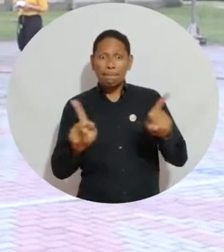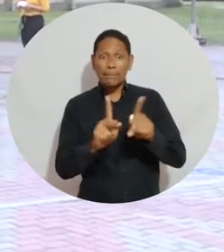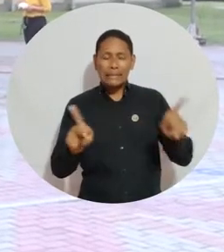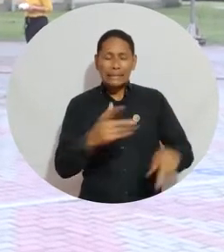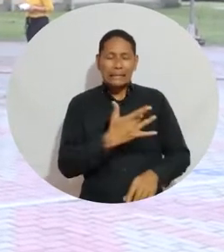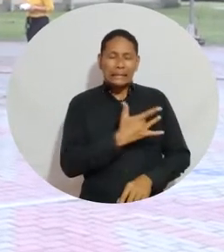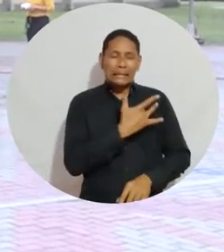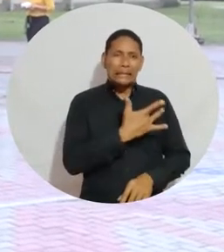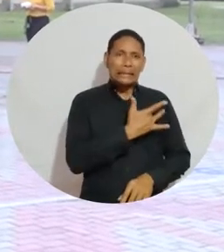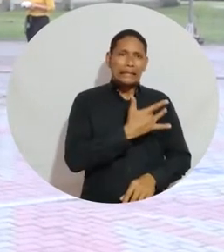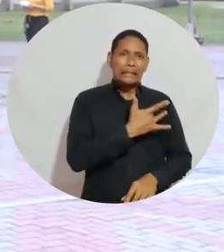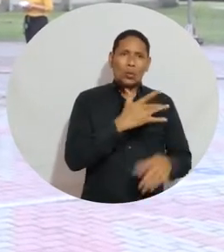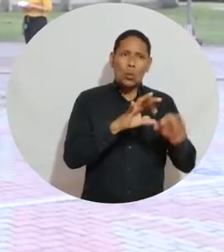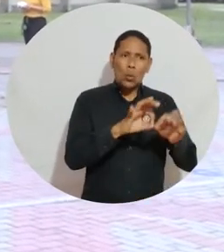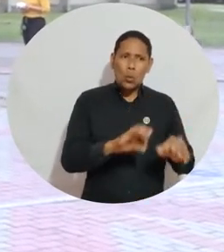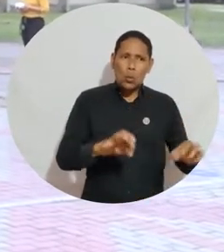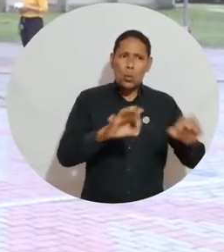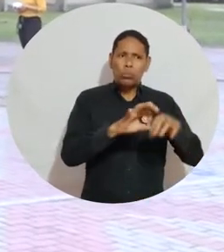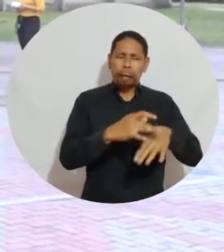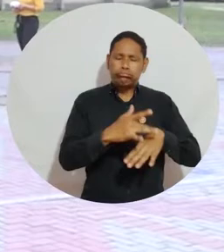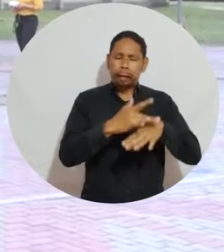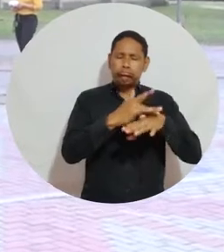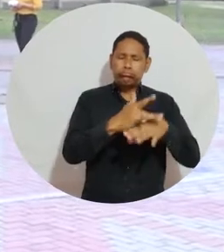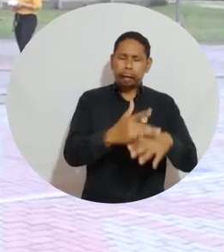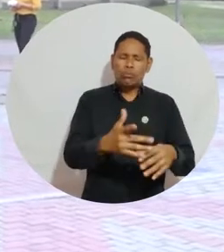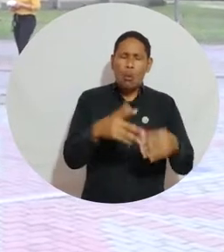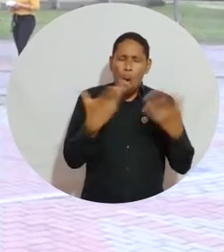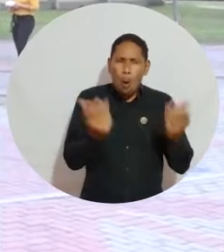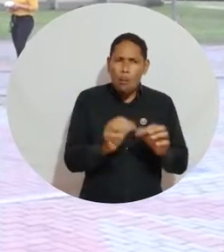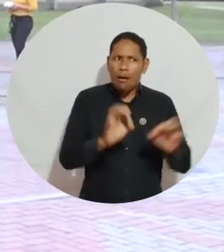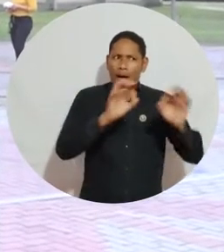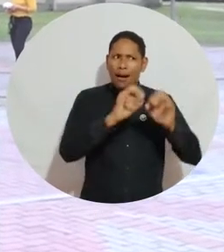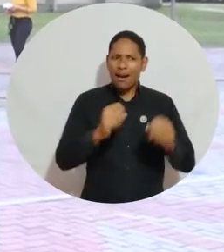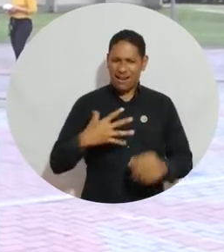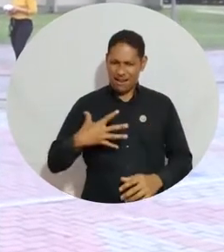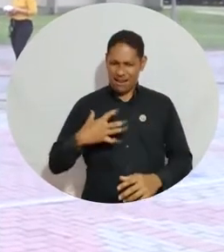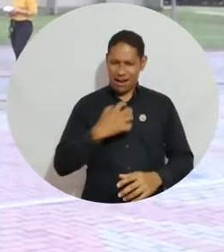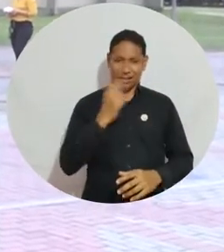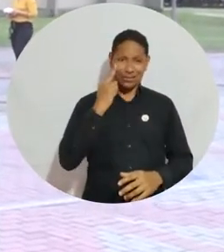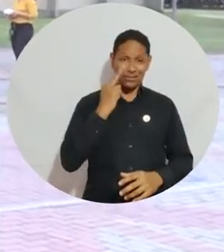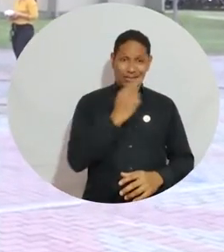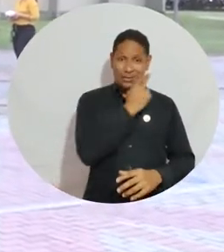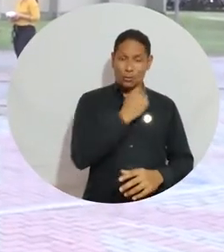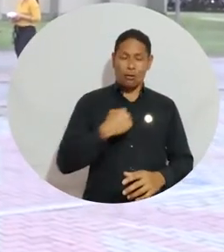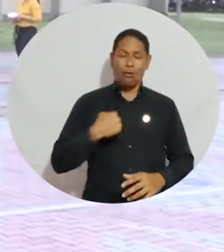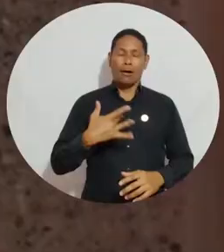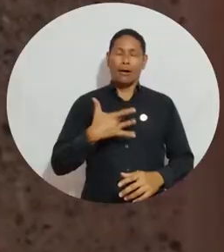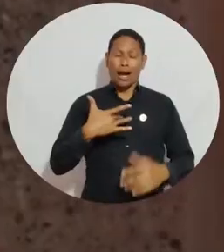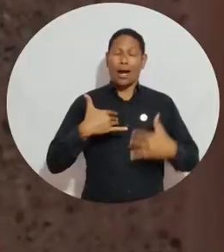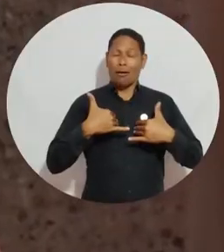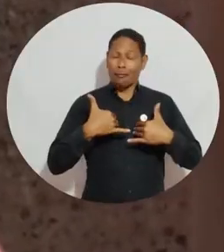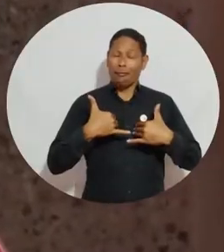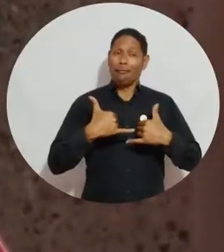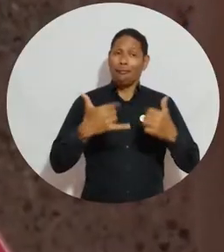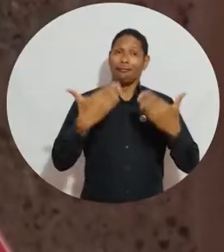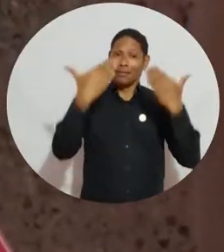verdad tiene sensibilización por esta causa del cáncer de mama me llena de mucha alegría.